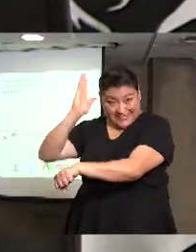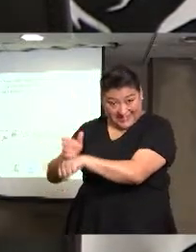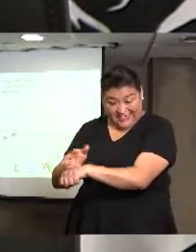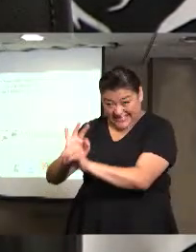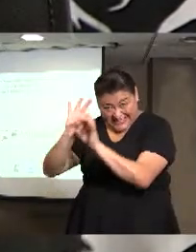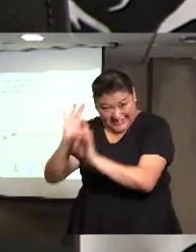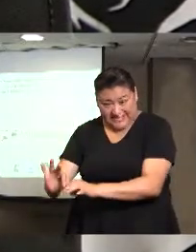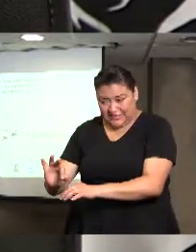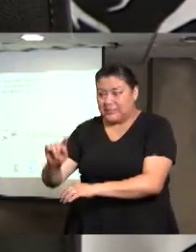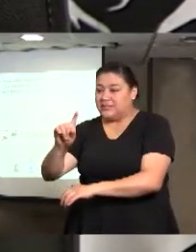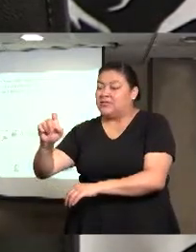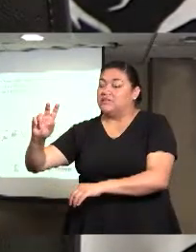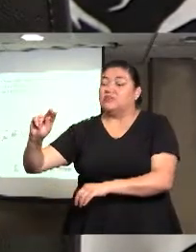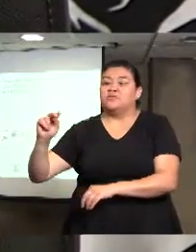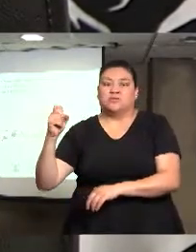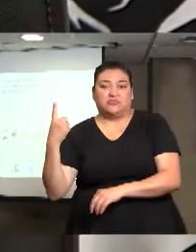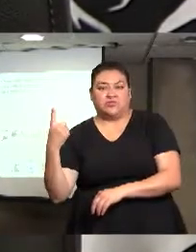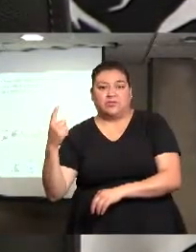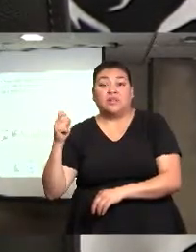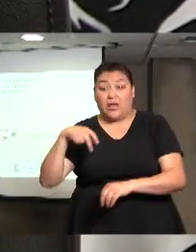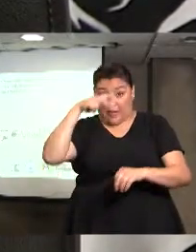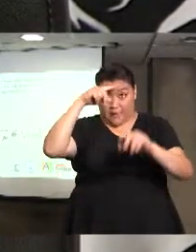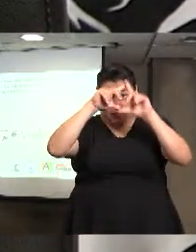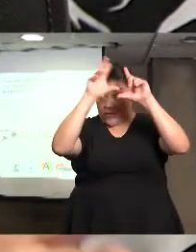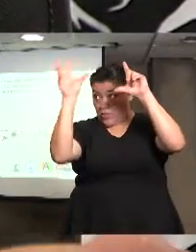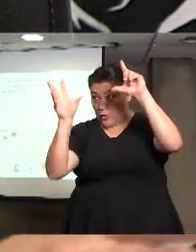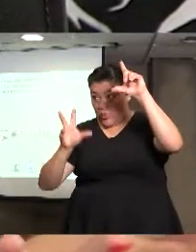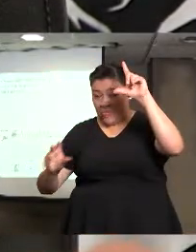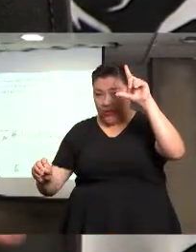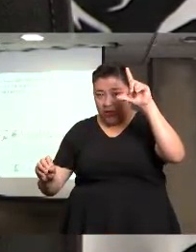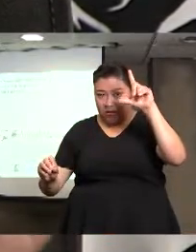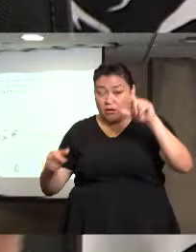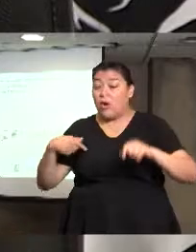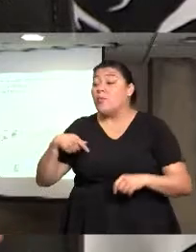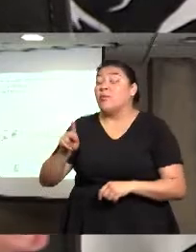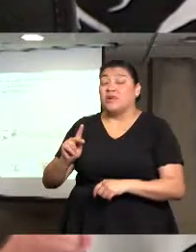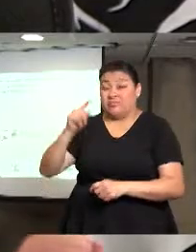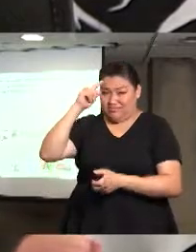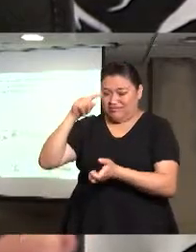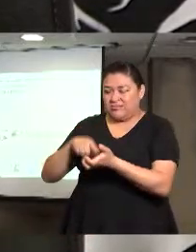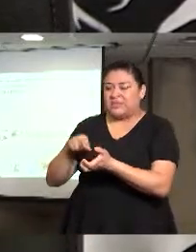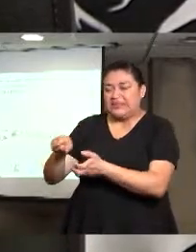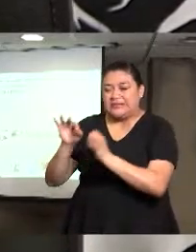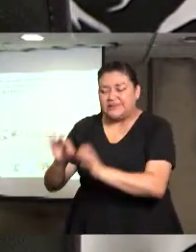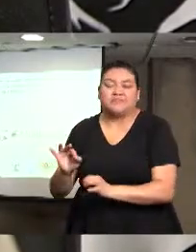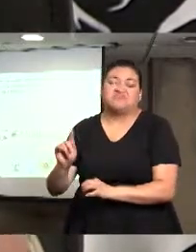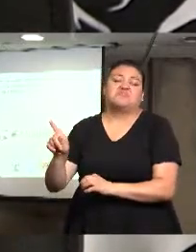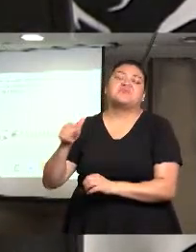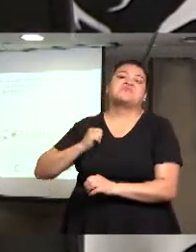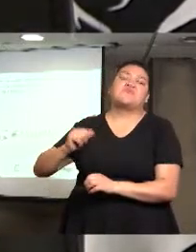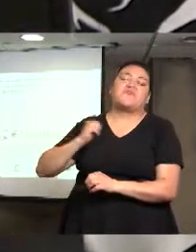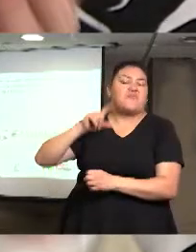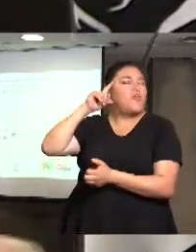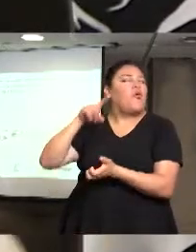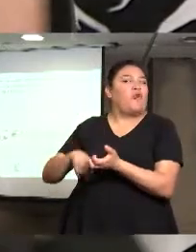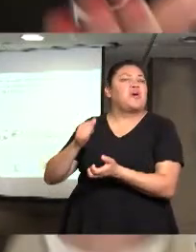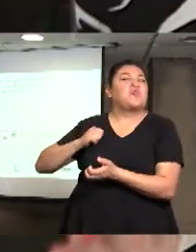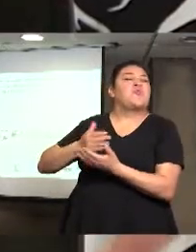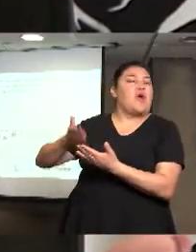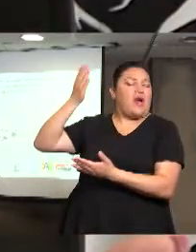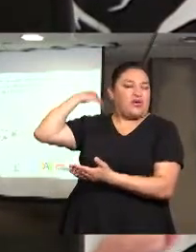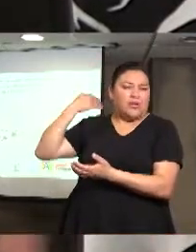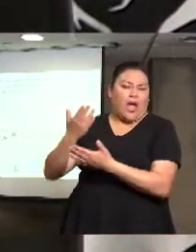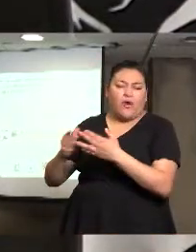que es tanto en el ámbito federal como estatal, aunque esta cifra, le digo, es una cifra que no está actualizada, seguramente hay un